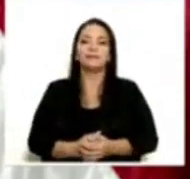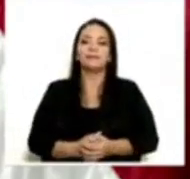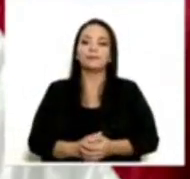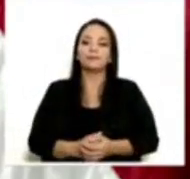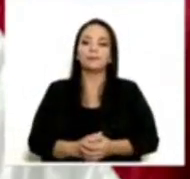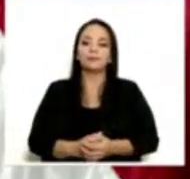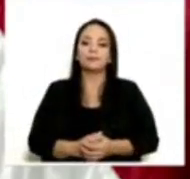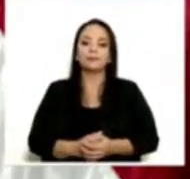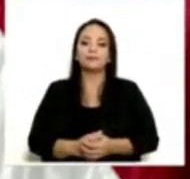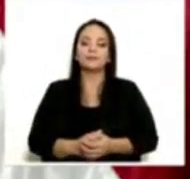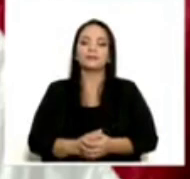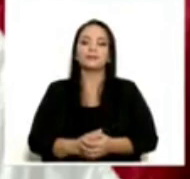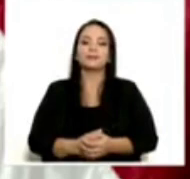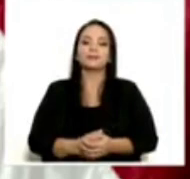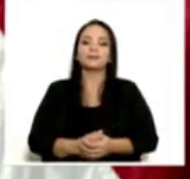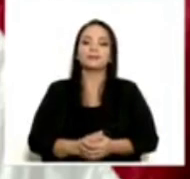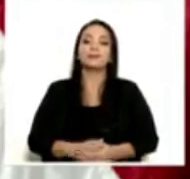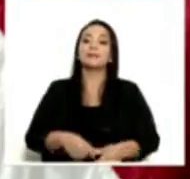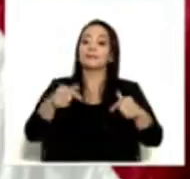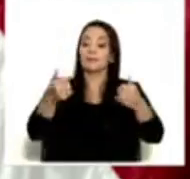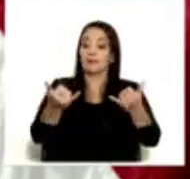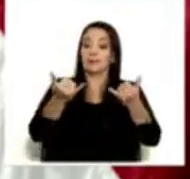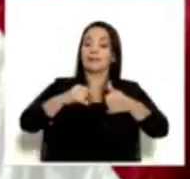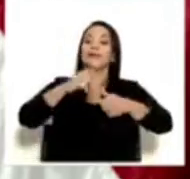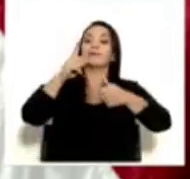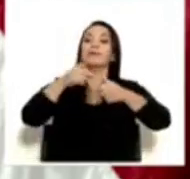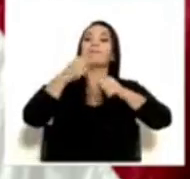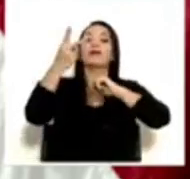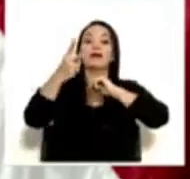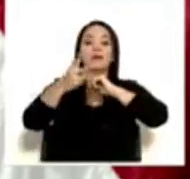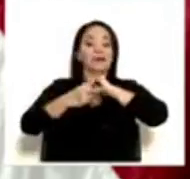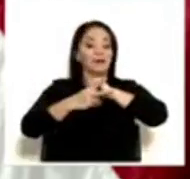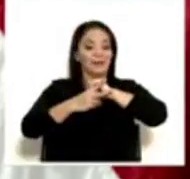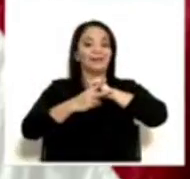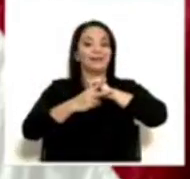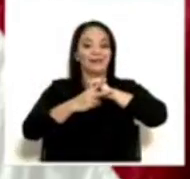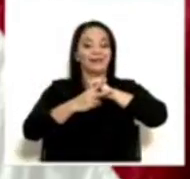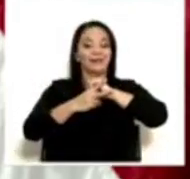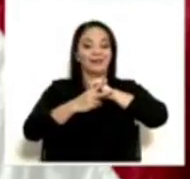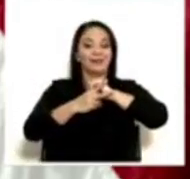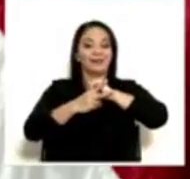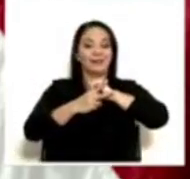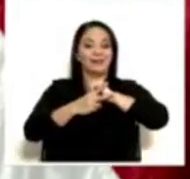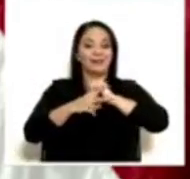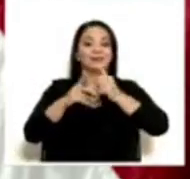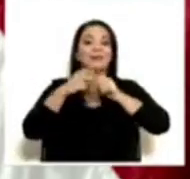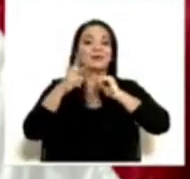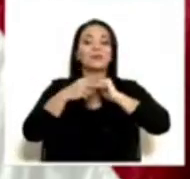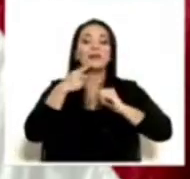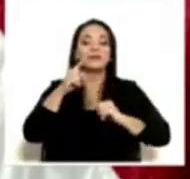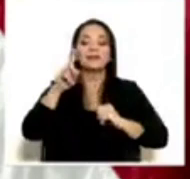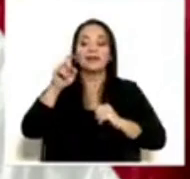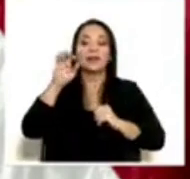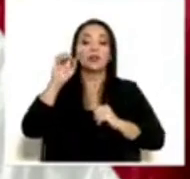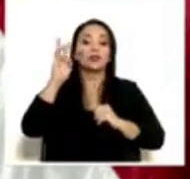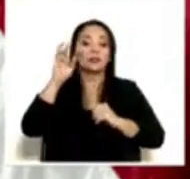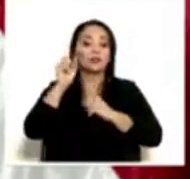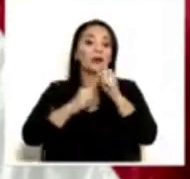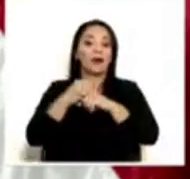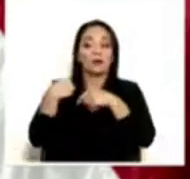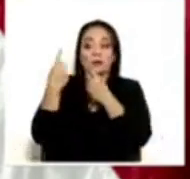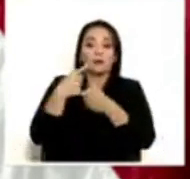esta es la primera vez, hasta donde yo sé, me dicen que en 106 años no ha ocurrido,